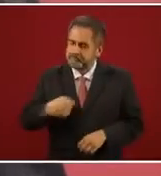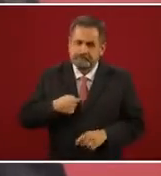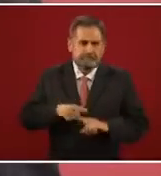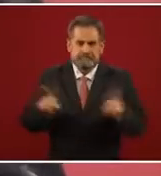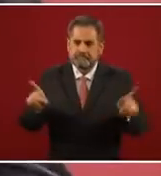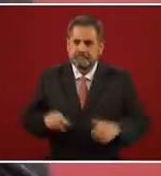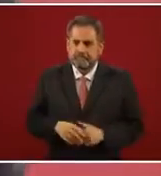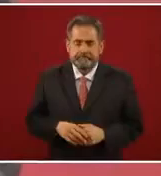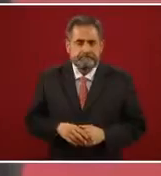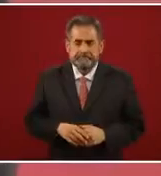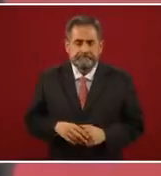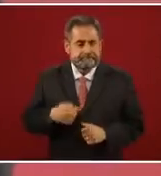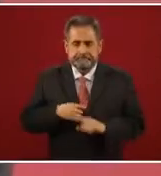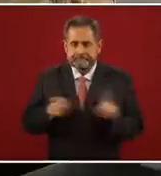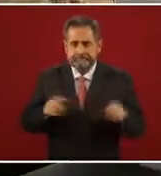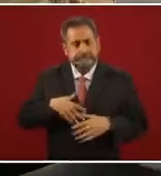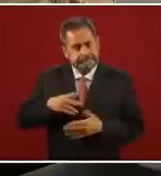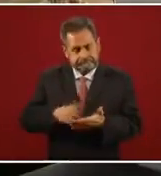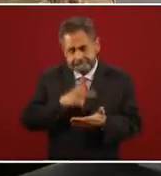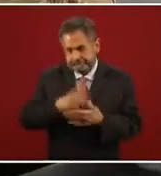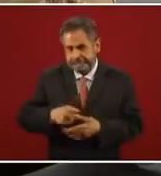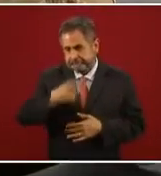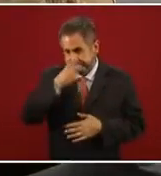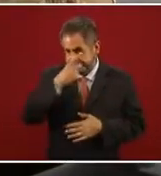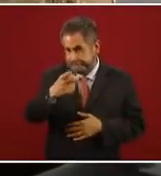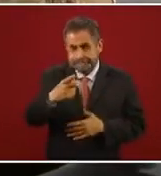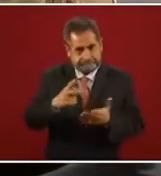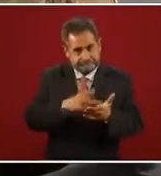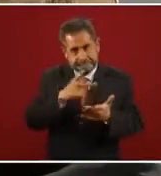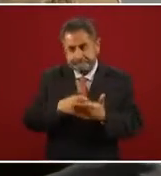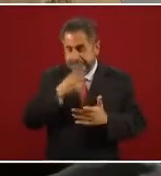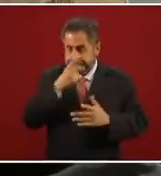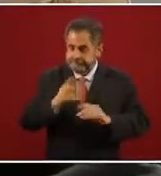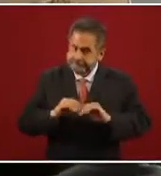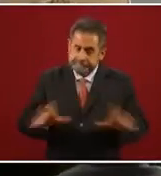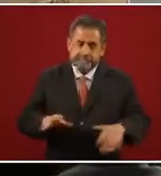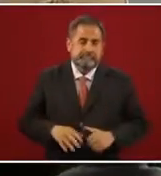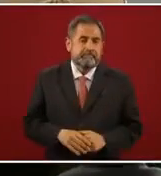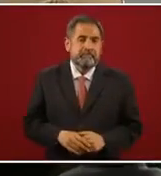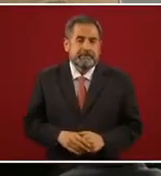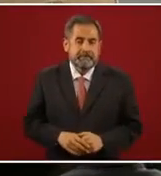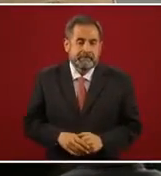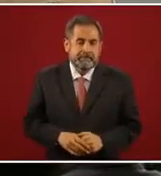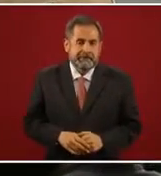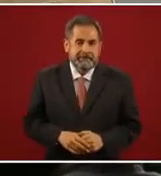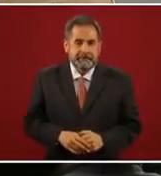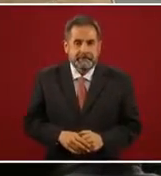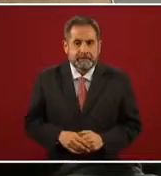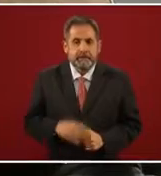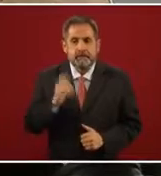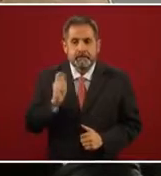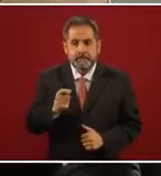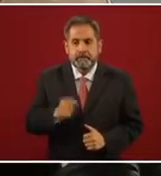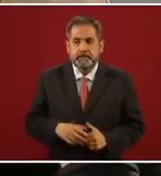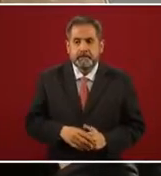Además, ya les he dicho que